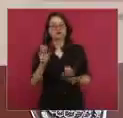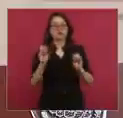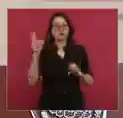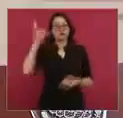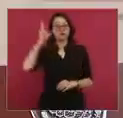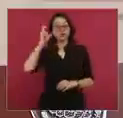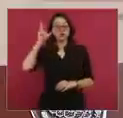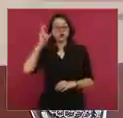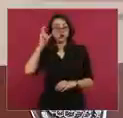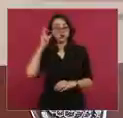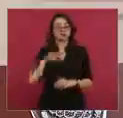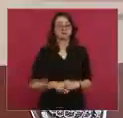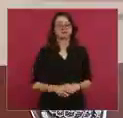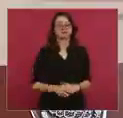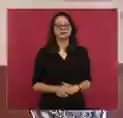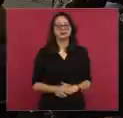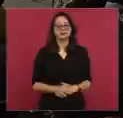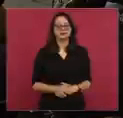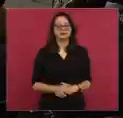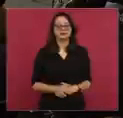¿Y alguien en los presidentes?